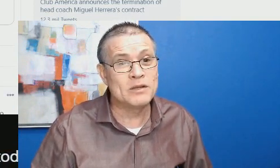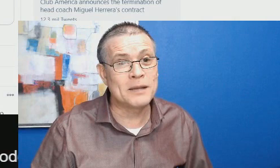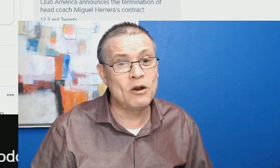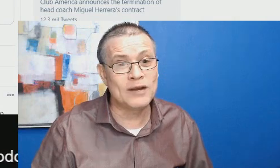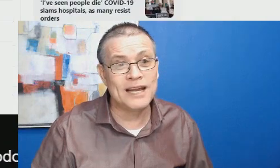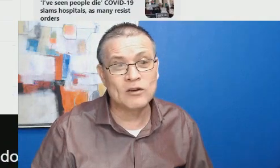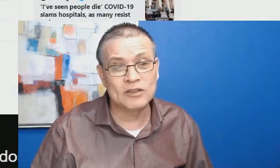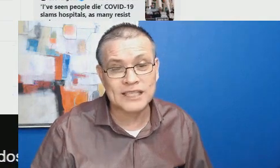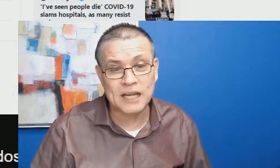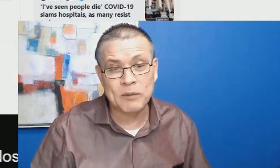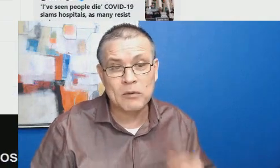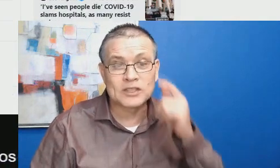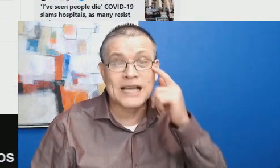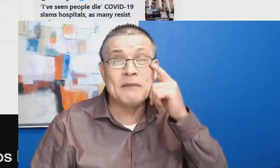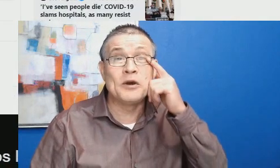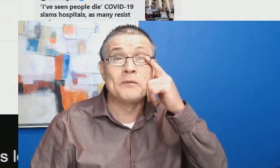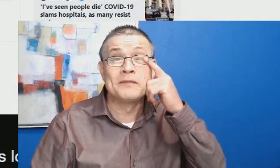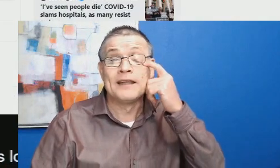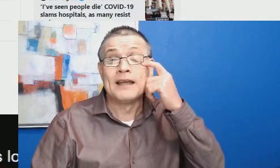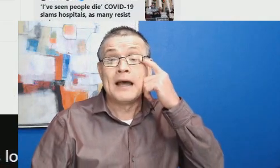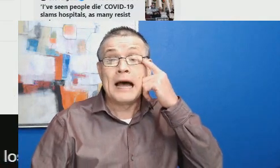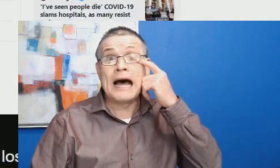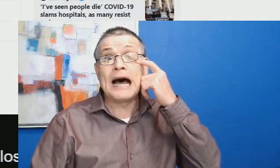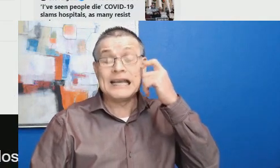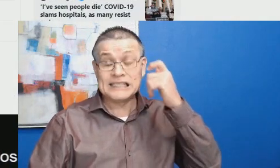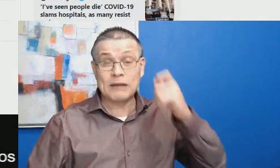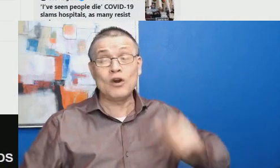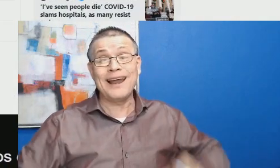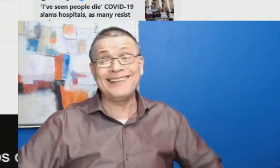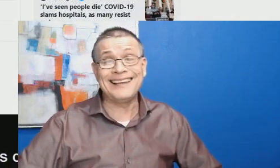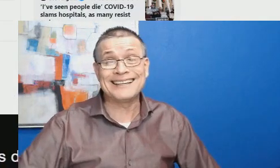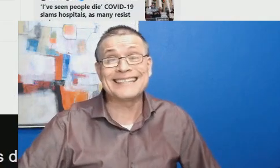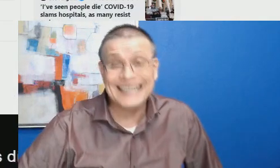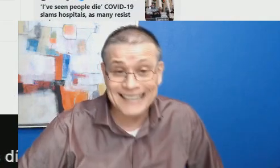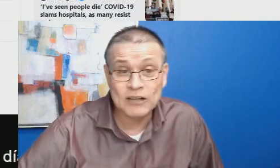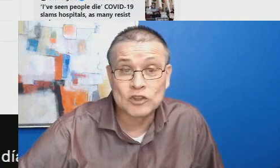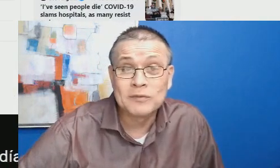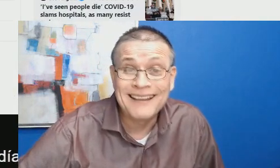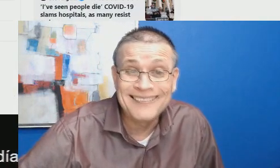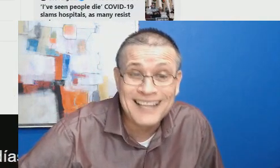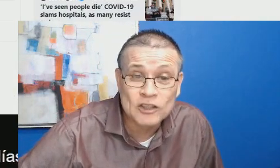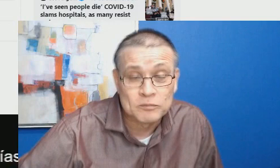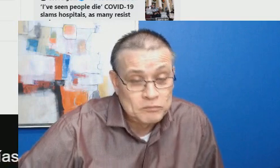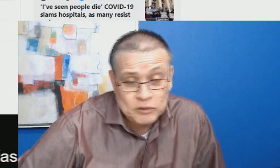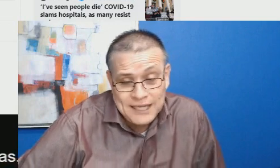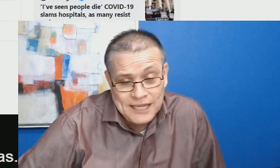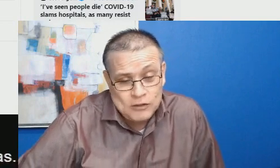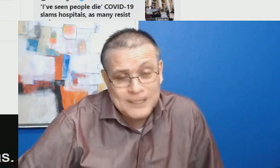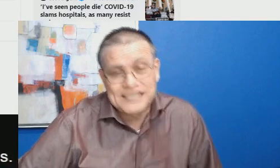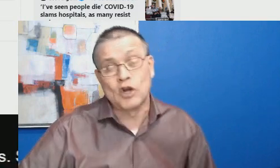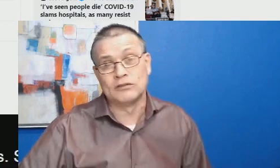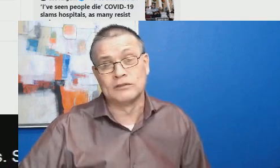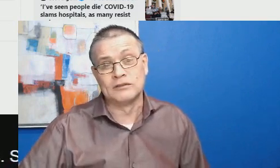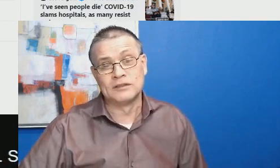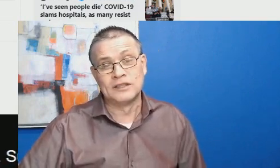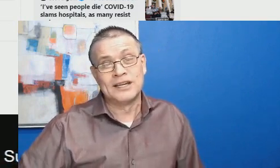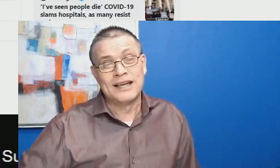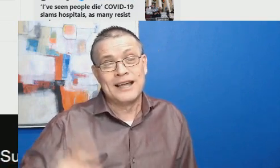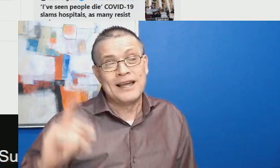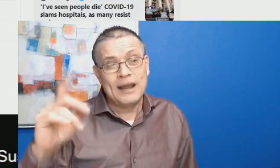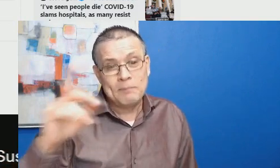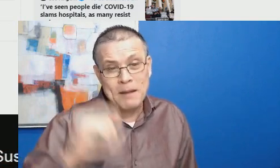Vamos a ver lo que le contesta el pueblo sabio a esta bola de rateros, bandidos. ¿Por qué es lo que son?